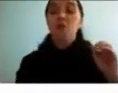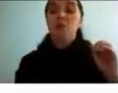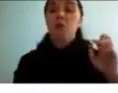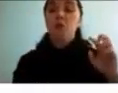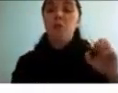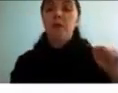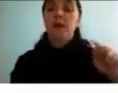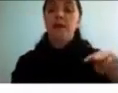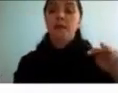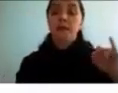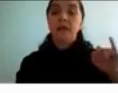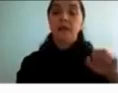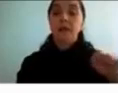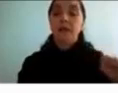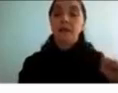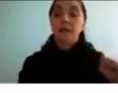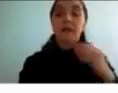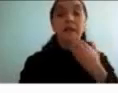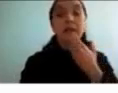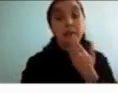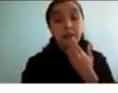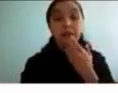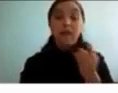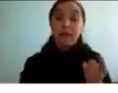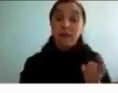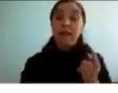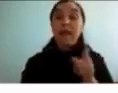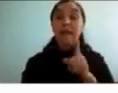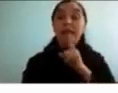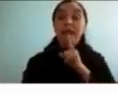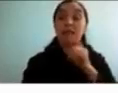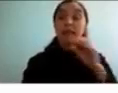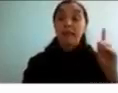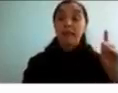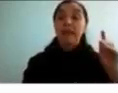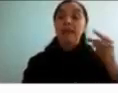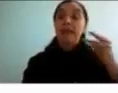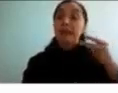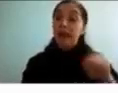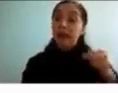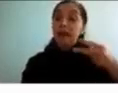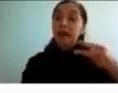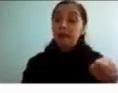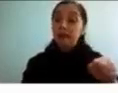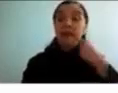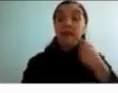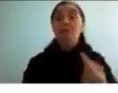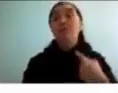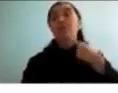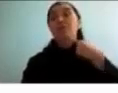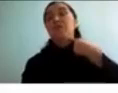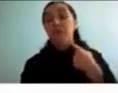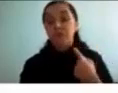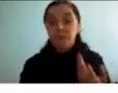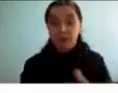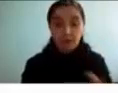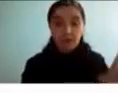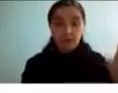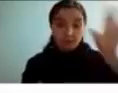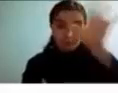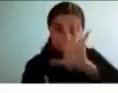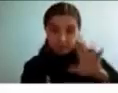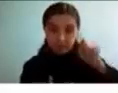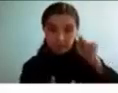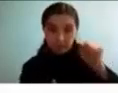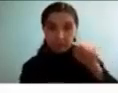fallo en el TDAH en el sistema de recompensa interno lo que sería el núcleo acúmbens principalmente donde